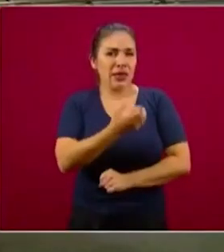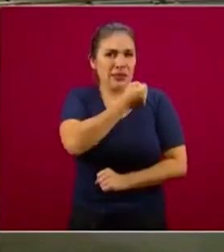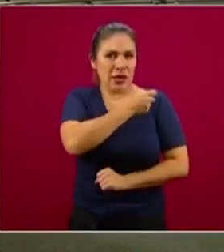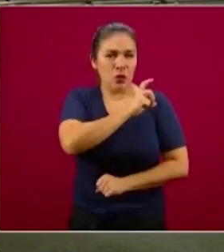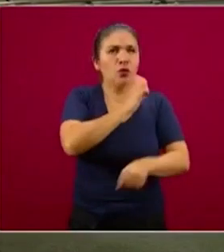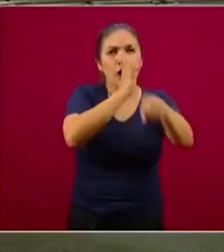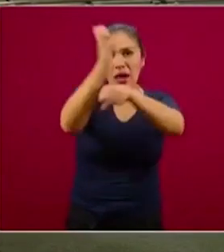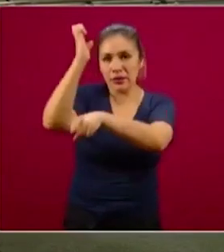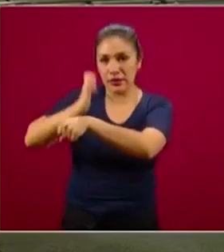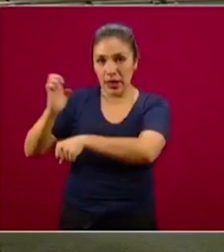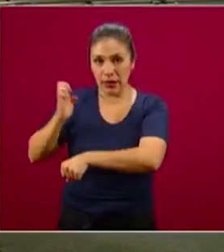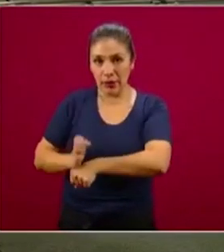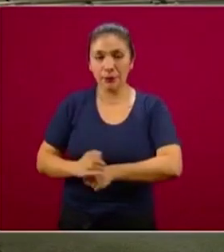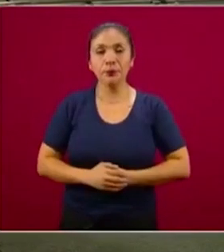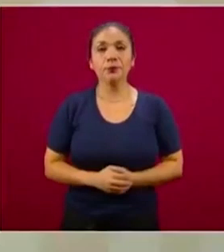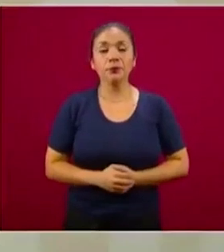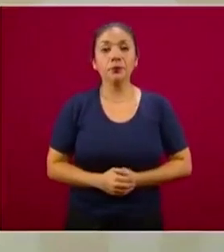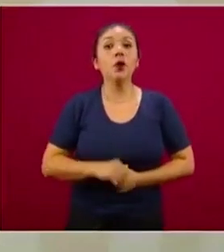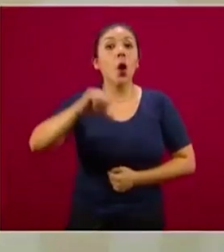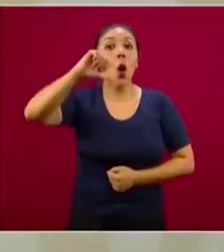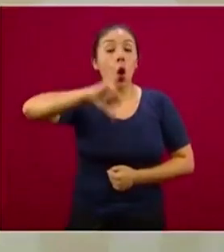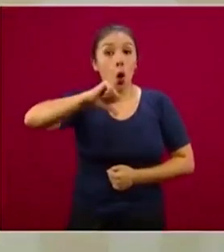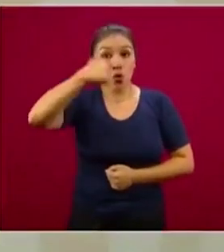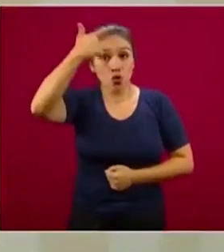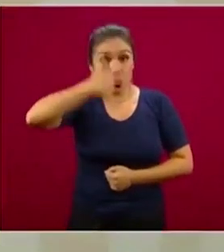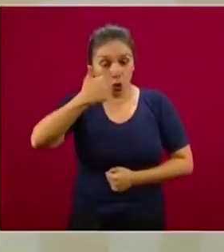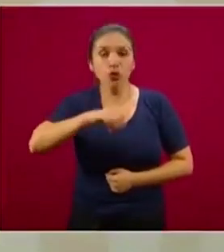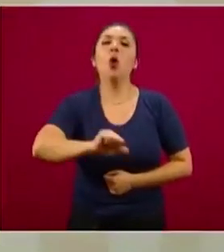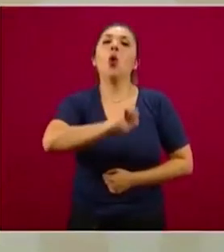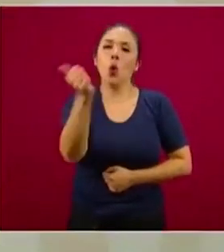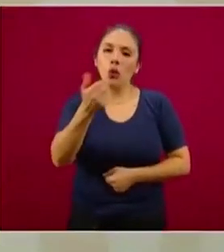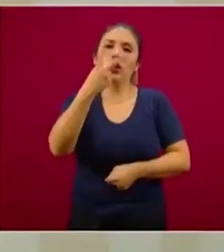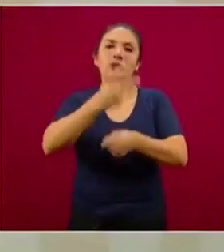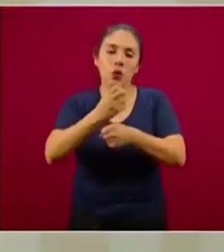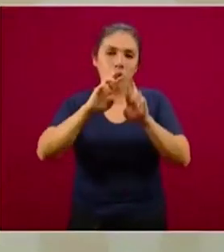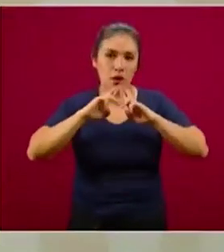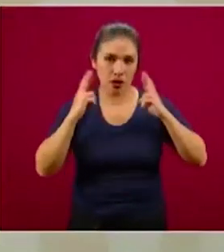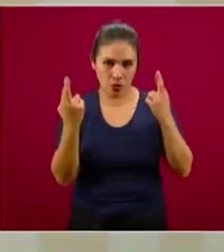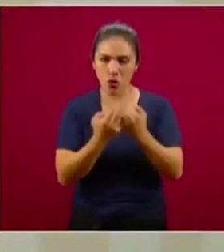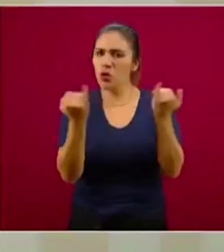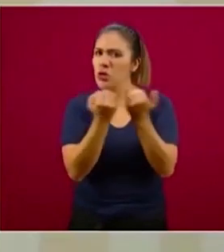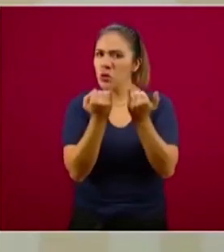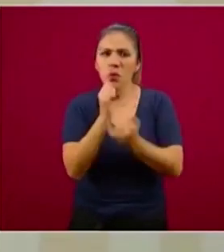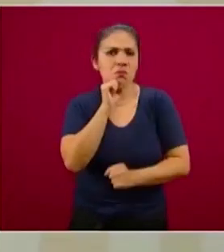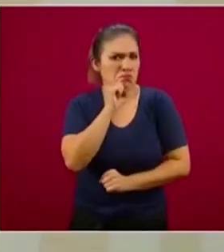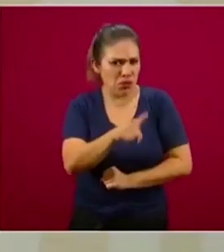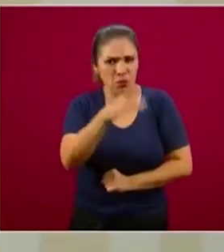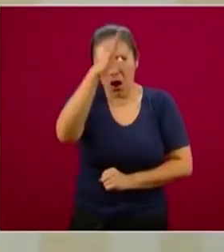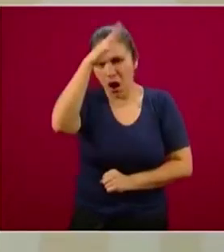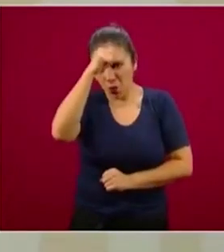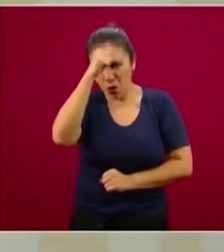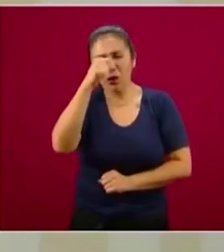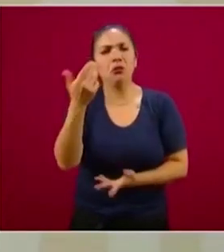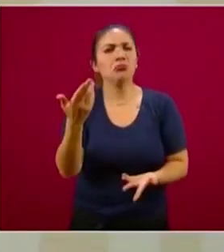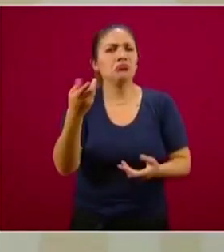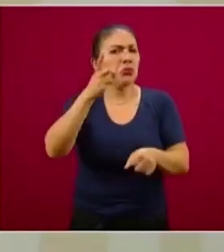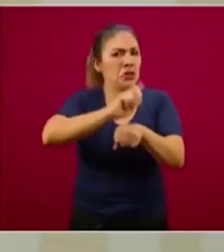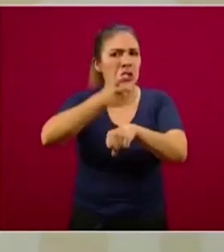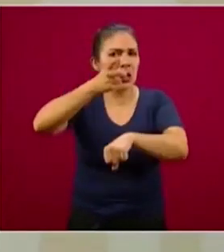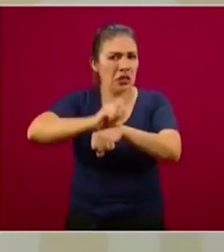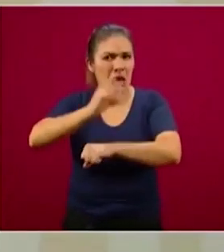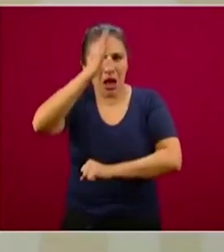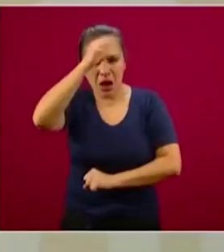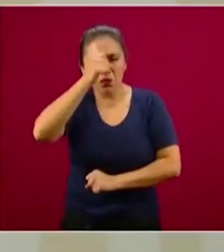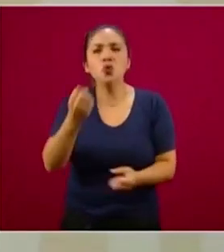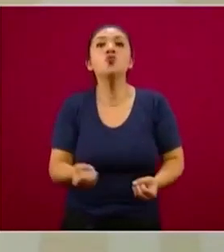estatales. Hoy en la noche vamos a tener otra reunión que también tenemos periódicamente, varias, ya